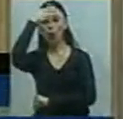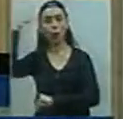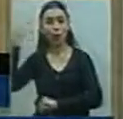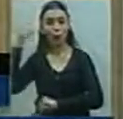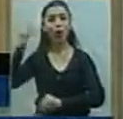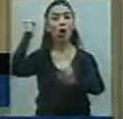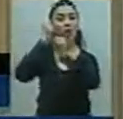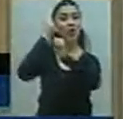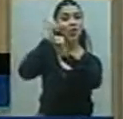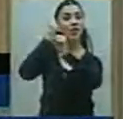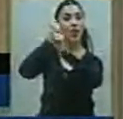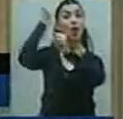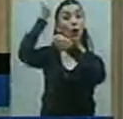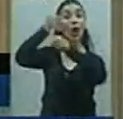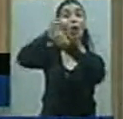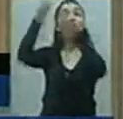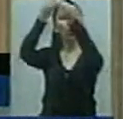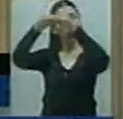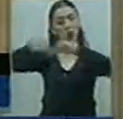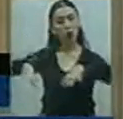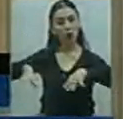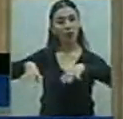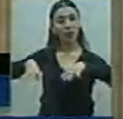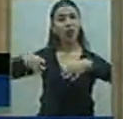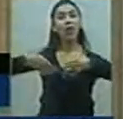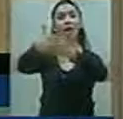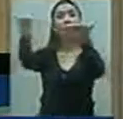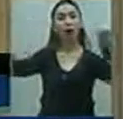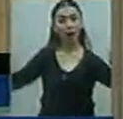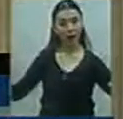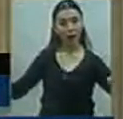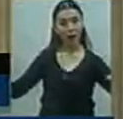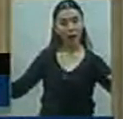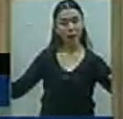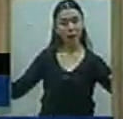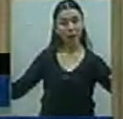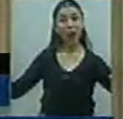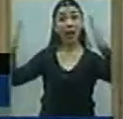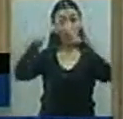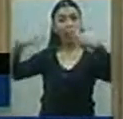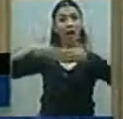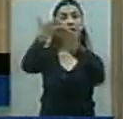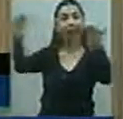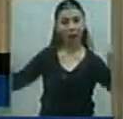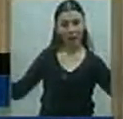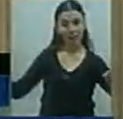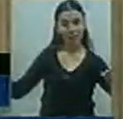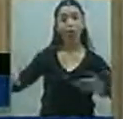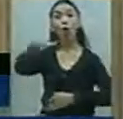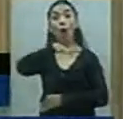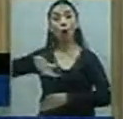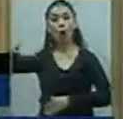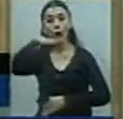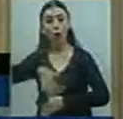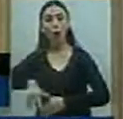abriendo en toda la provincia las oficinas de violencia, porque este trabajo tiene que ser